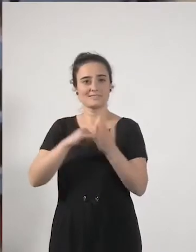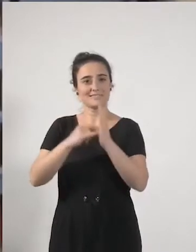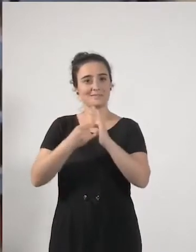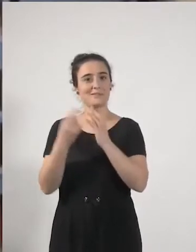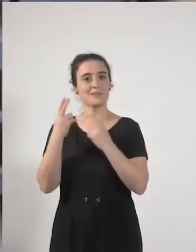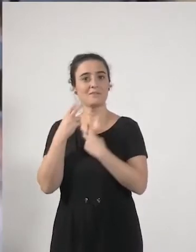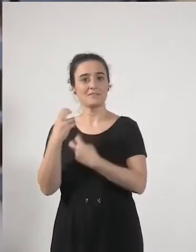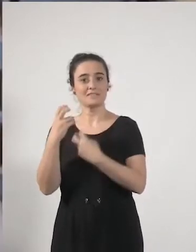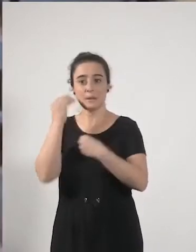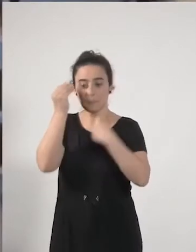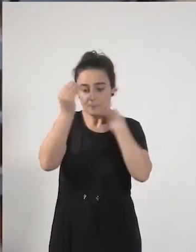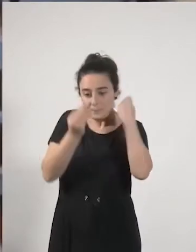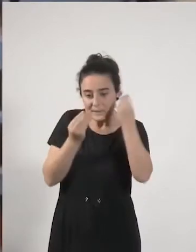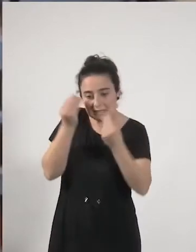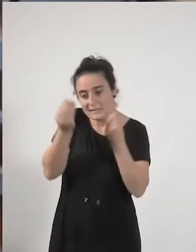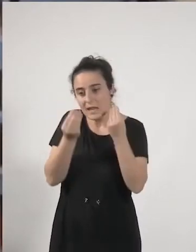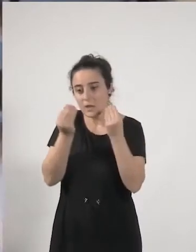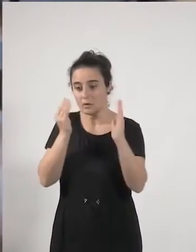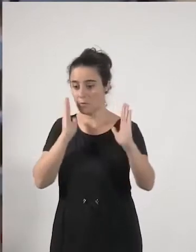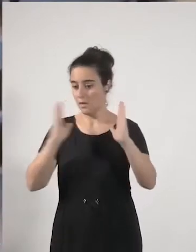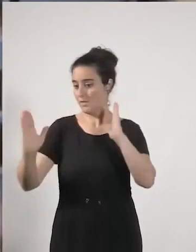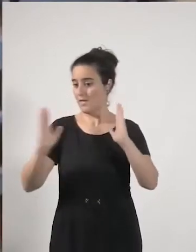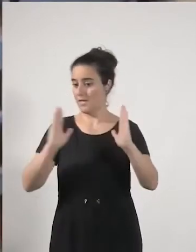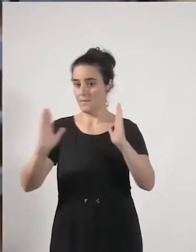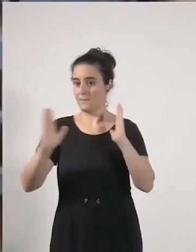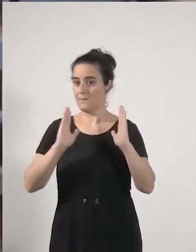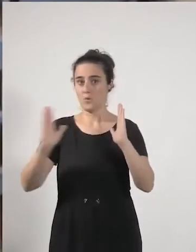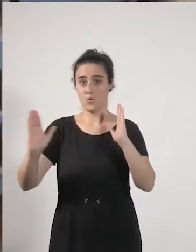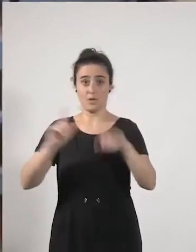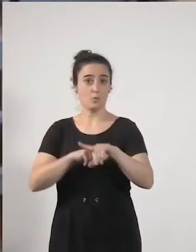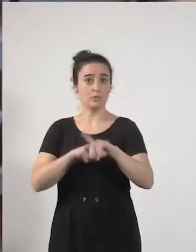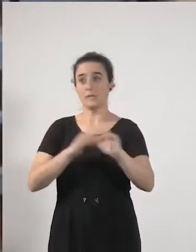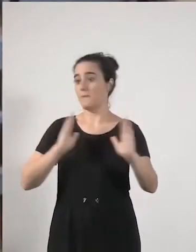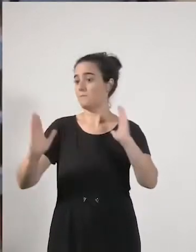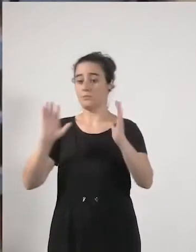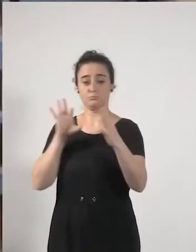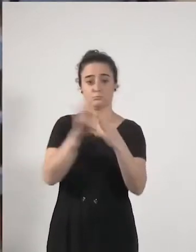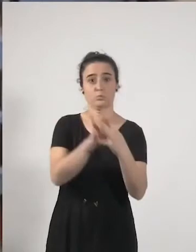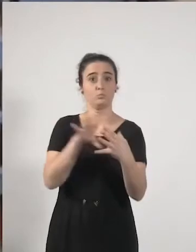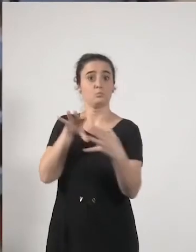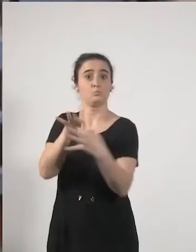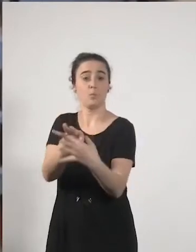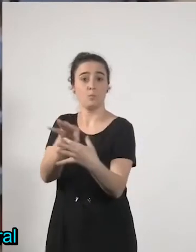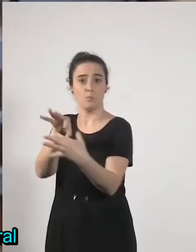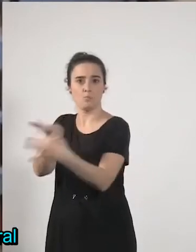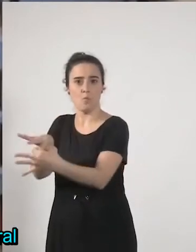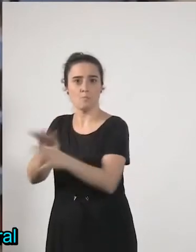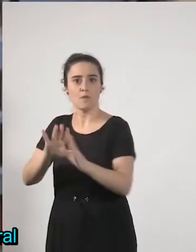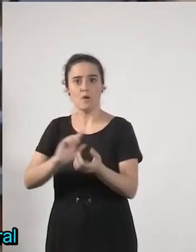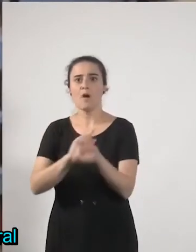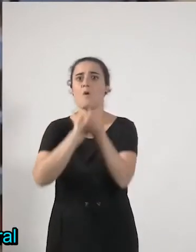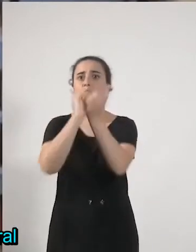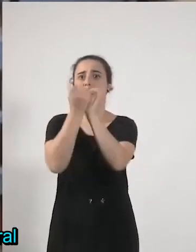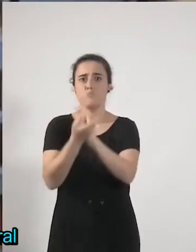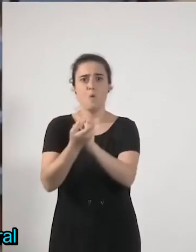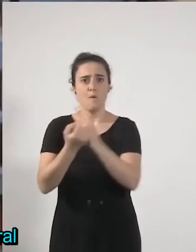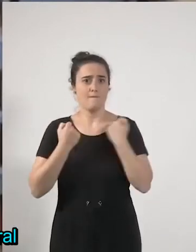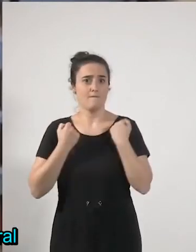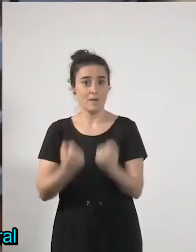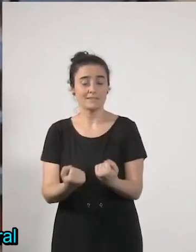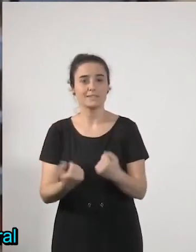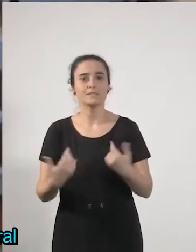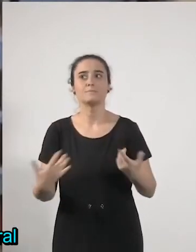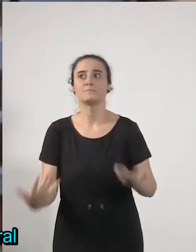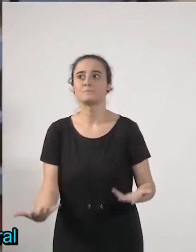para cada momento para el momento en el tiempo y los cambios son muy grandes entonces en este sentido está